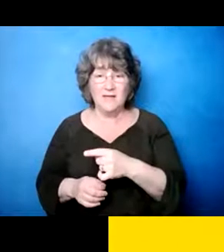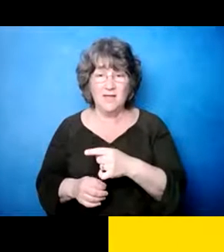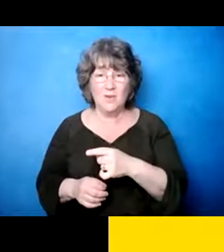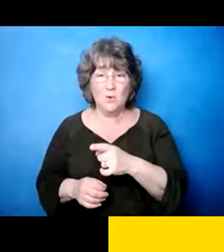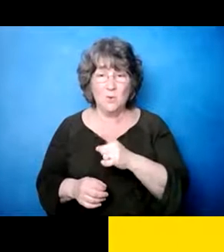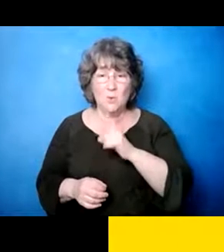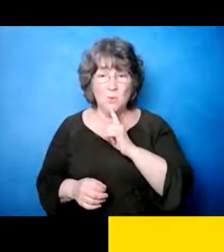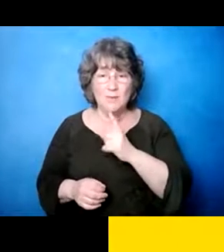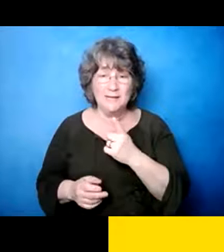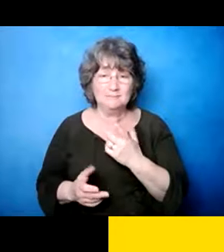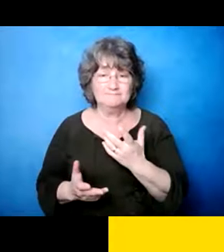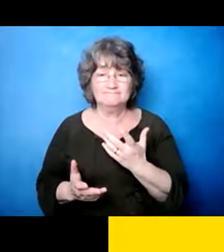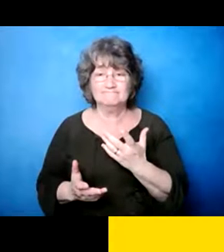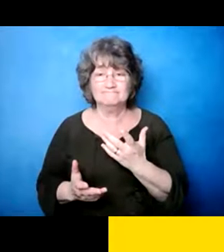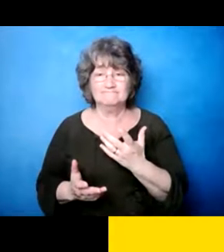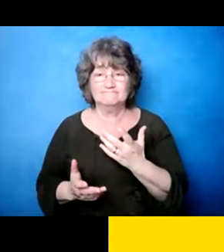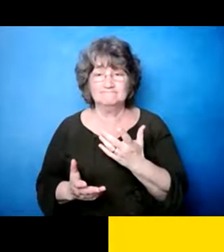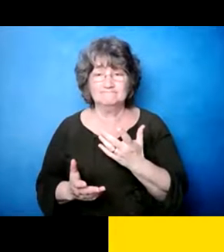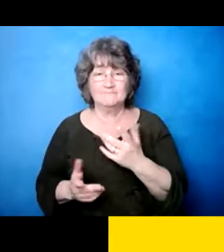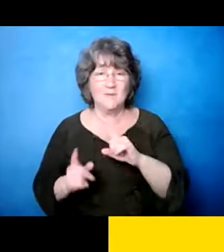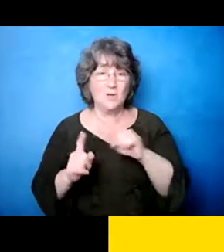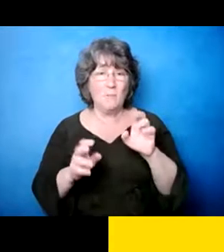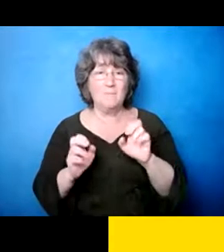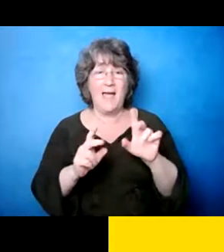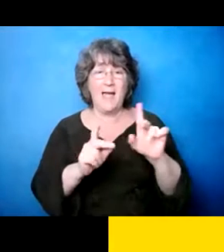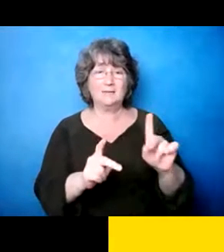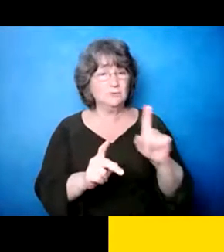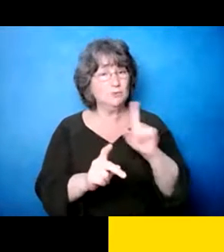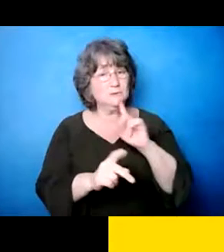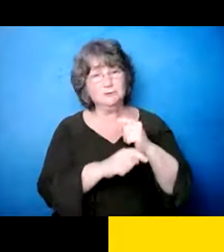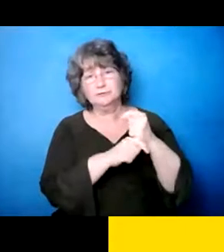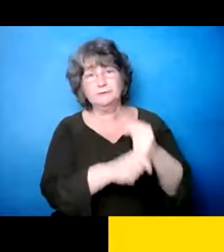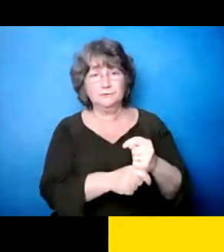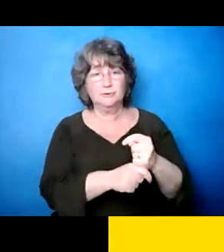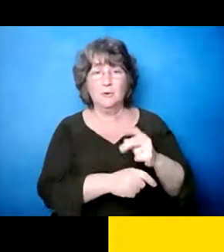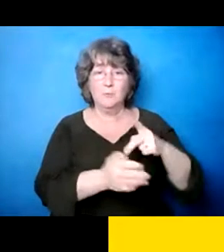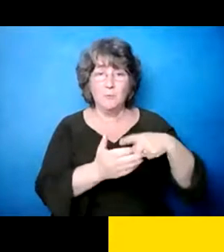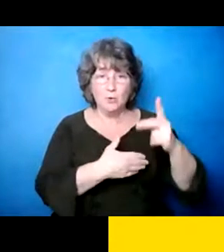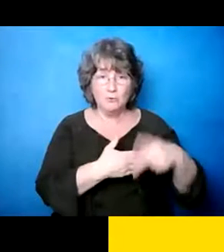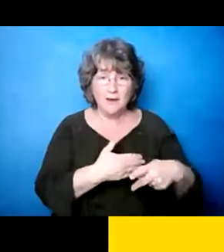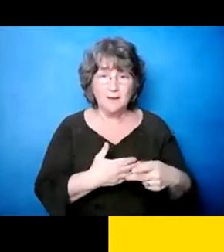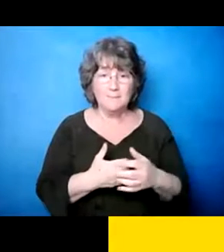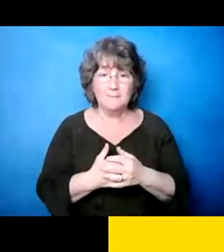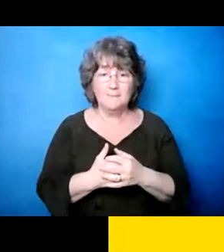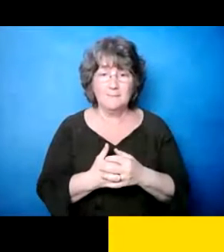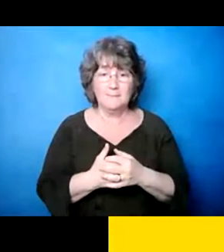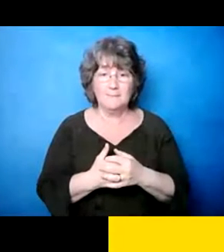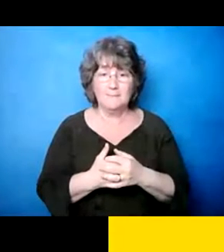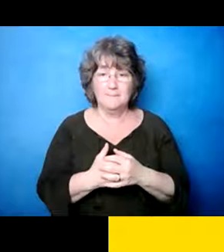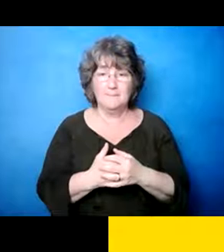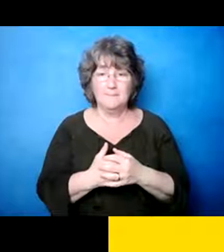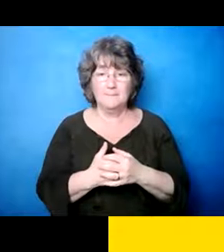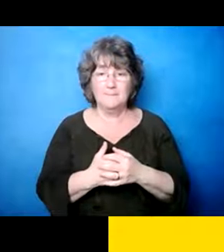Y si nosotros regresamos al, a, a, a esta clase de programa.